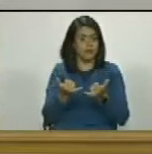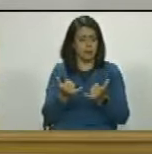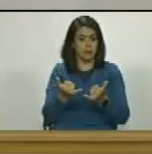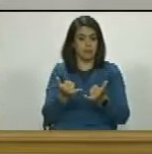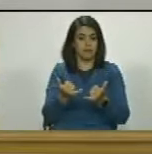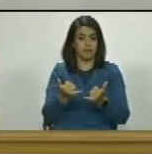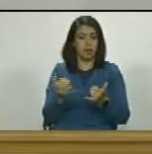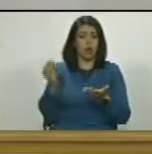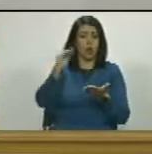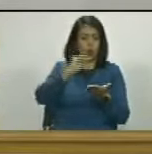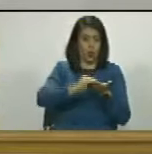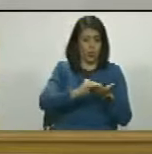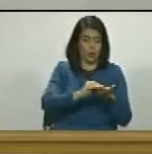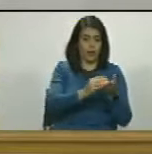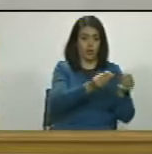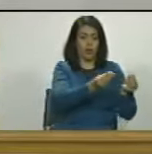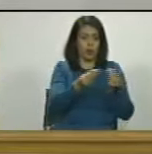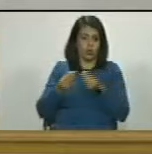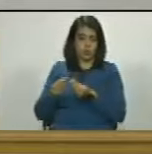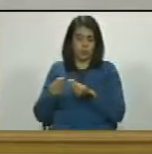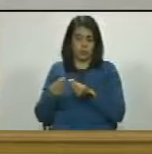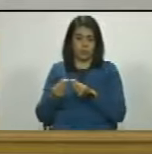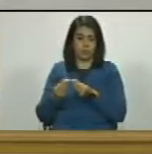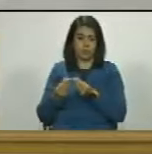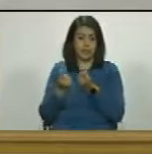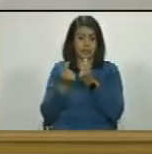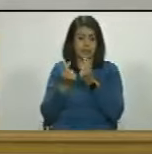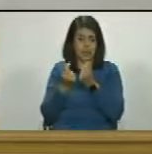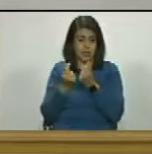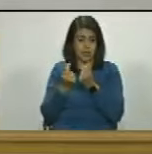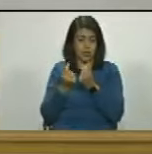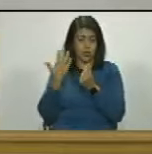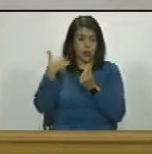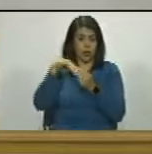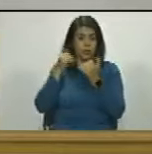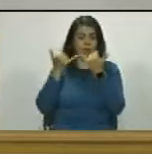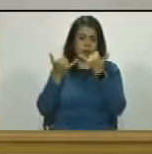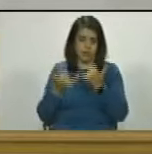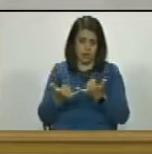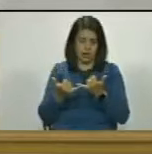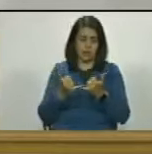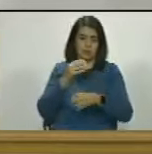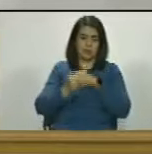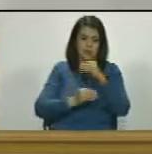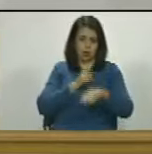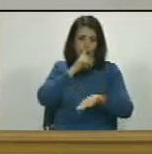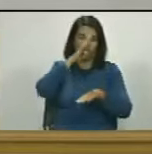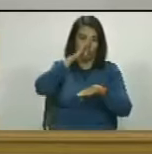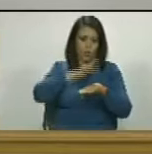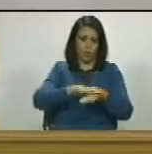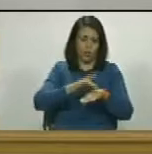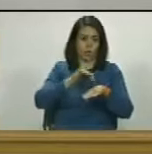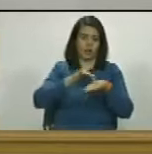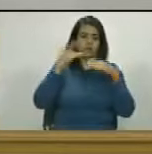que devuelvan esos recursos aunque ya cometieron el delito